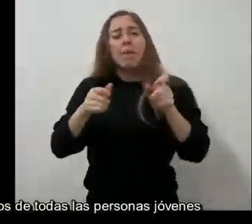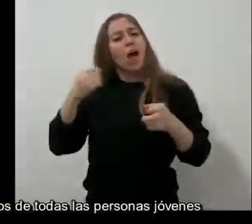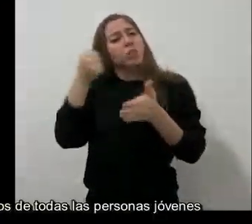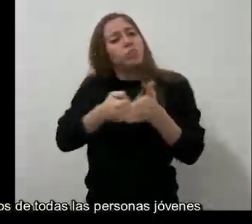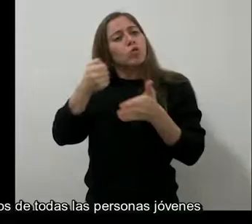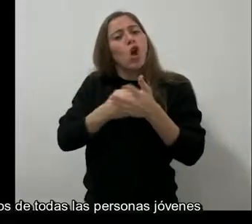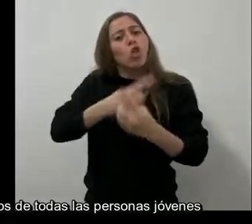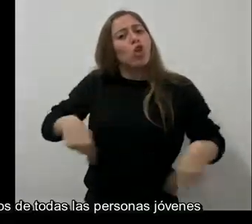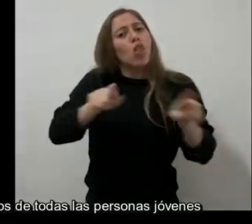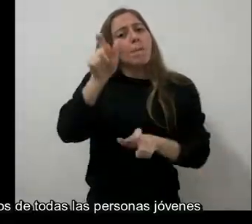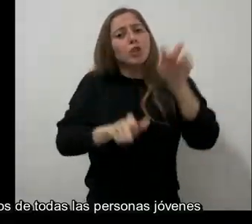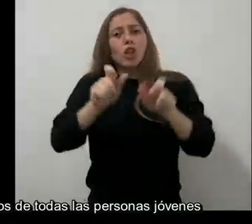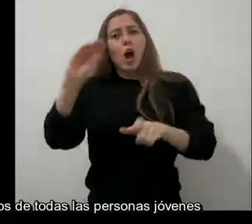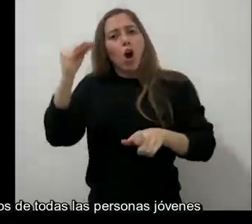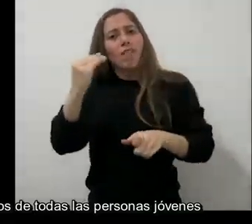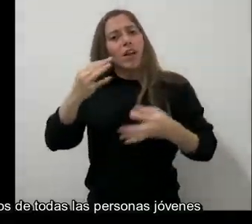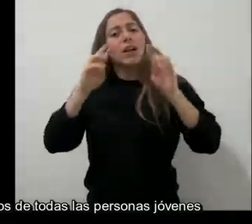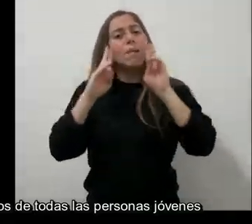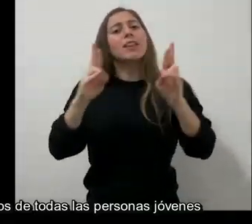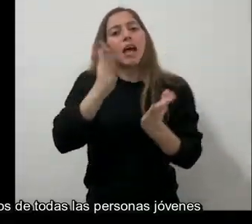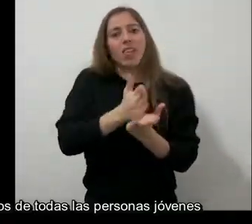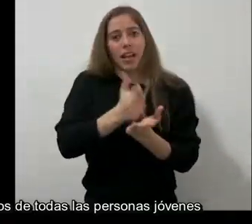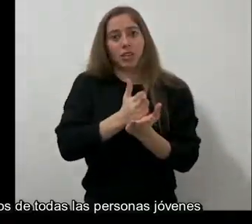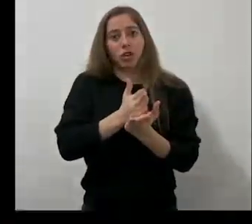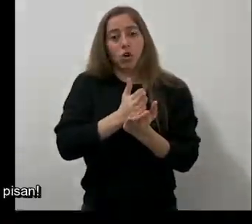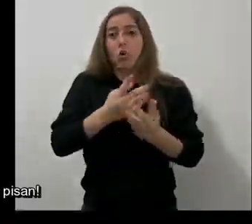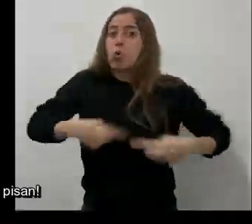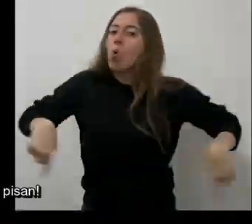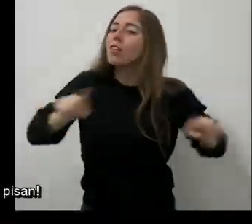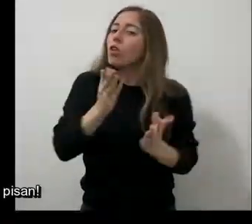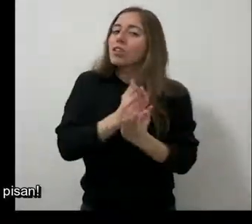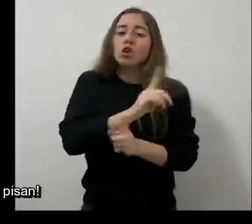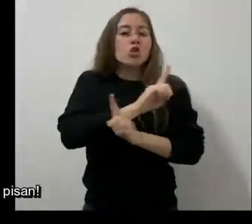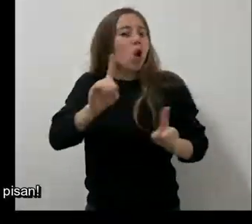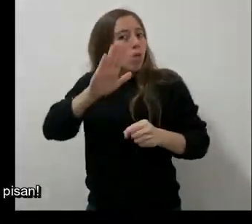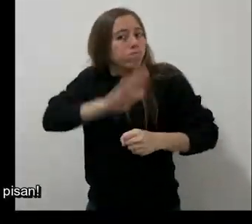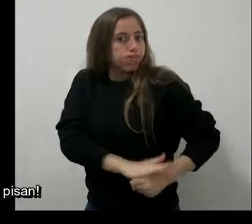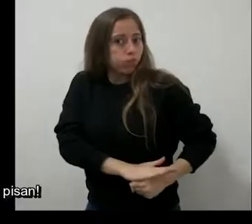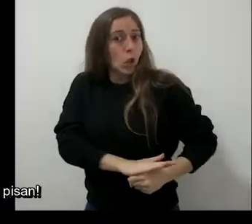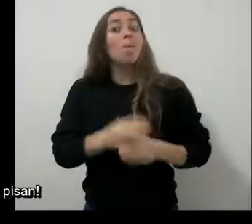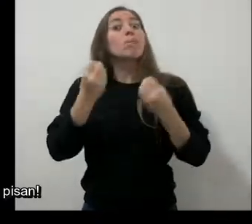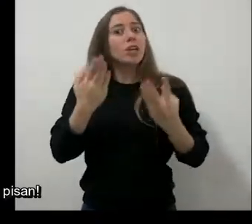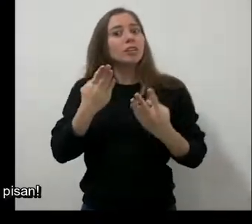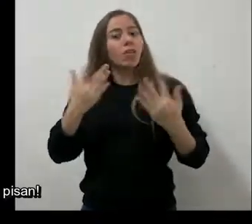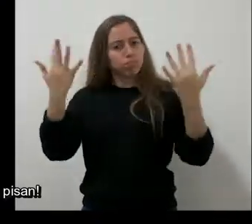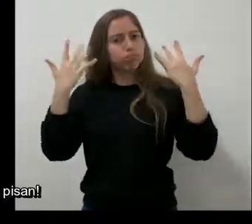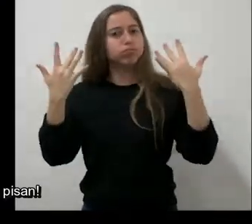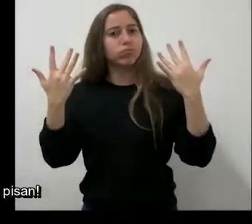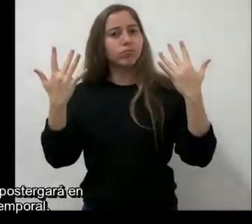de todas las personas jóvenes. Nuestros derechos no se pisan, por eso salimos.